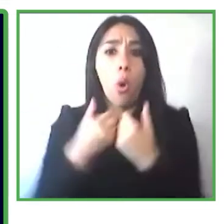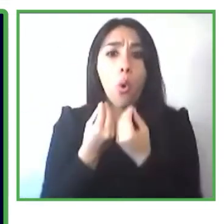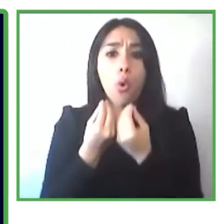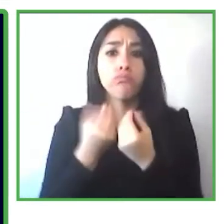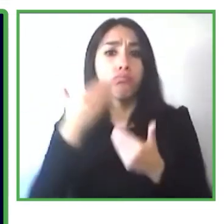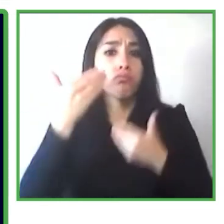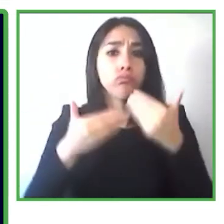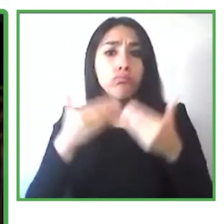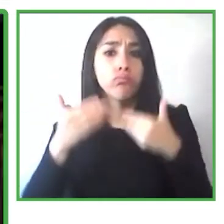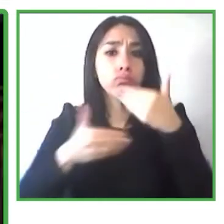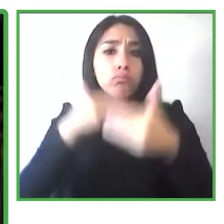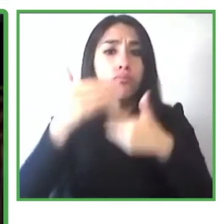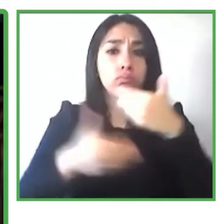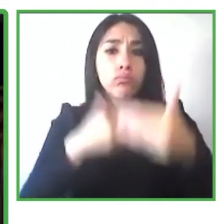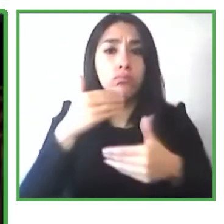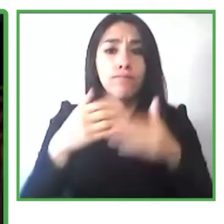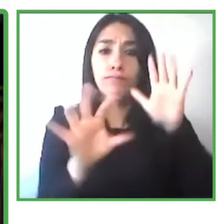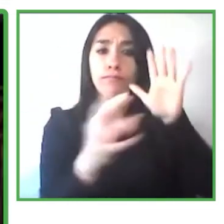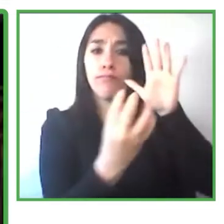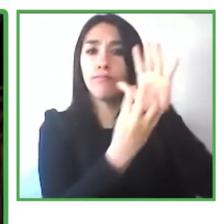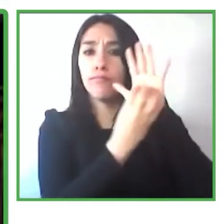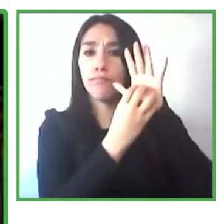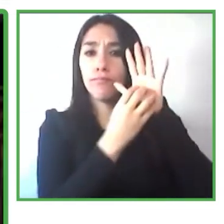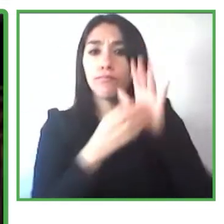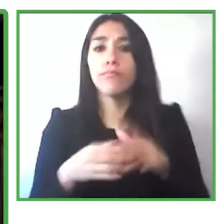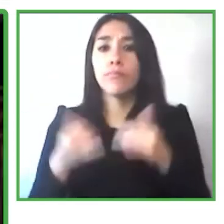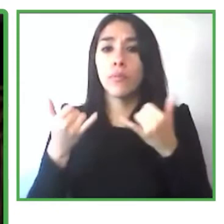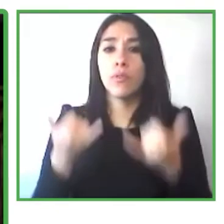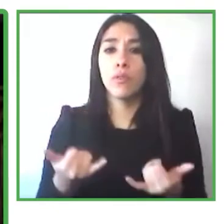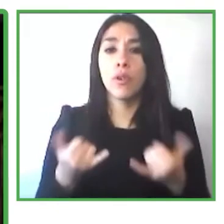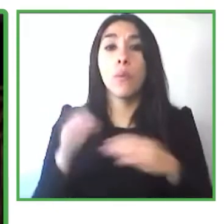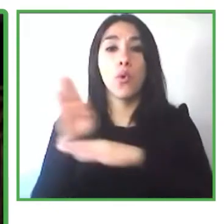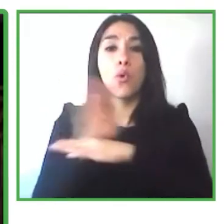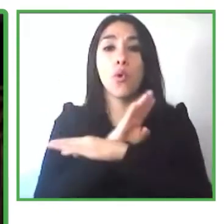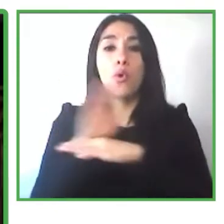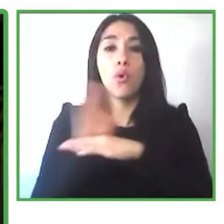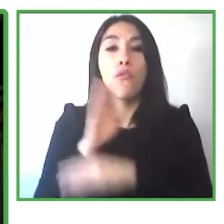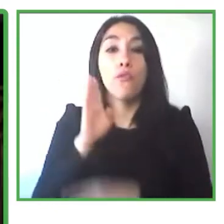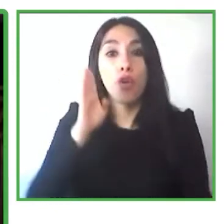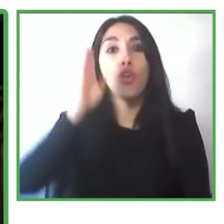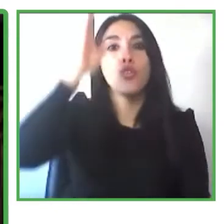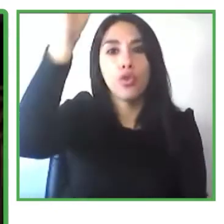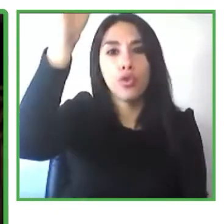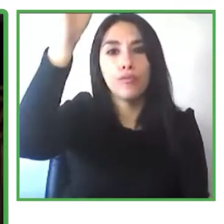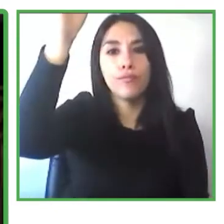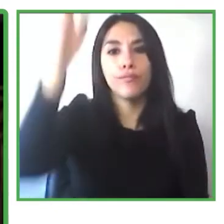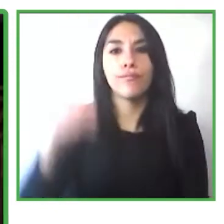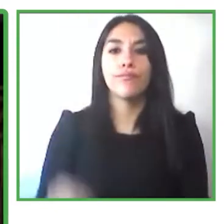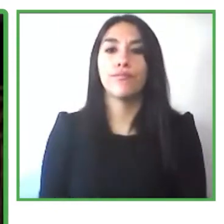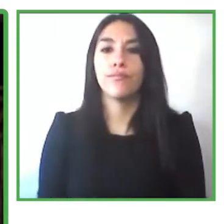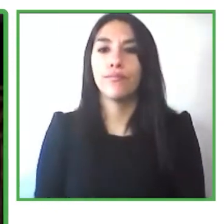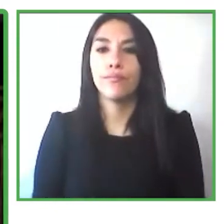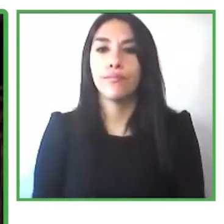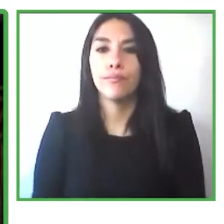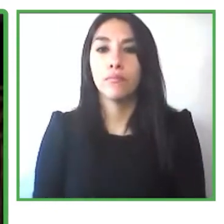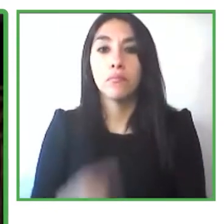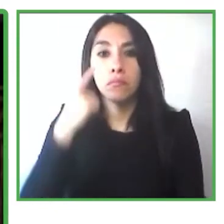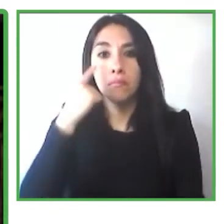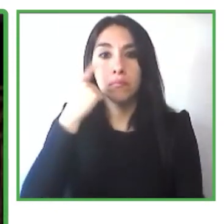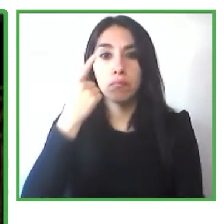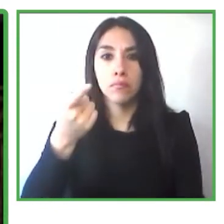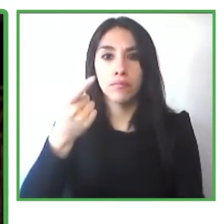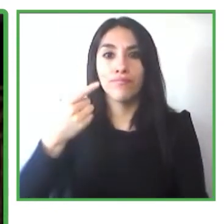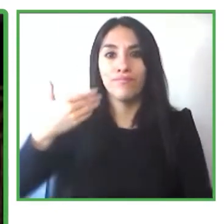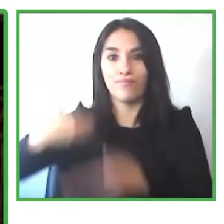Y para terminar quiero volver al principio de todo Recuerden que les había mencionado como gracias a mi hermano Carlos Armando